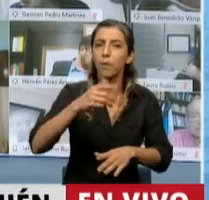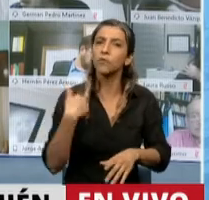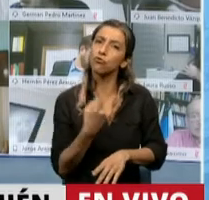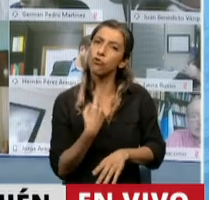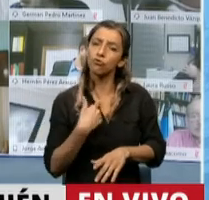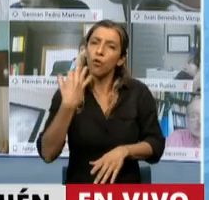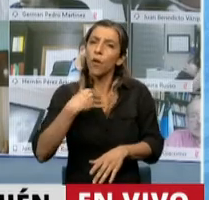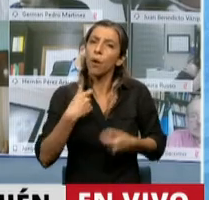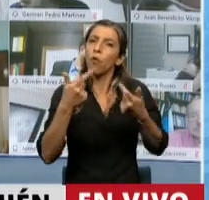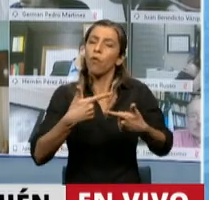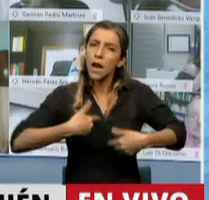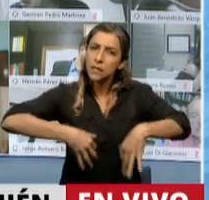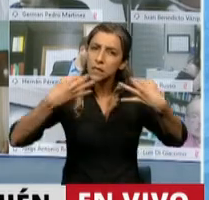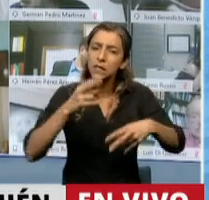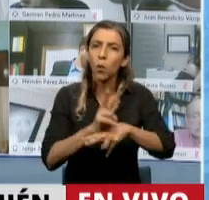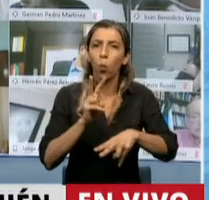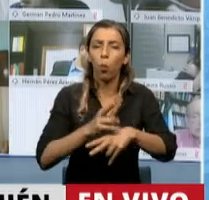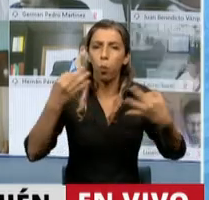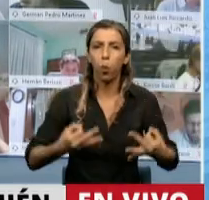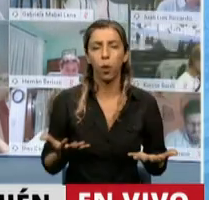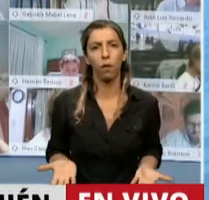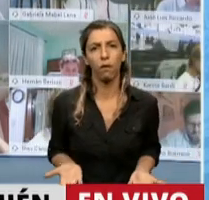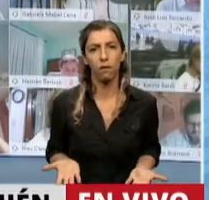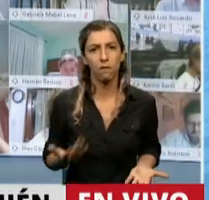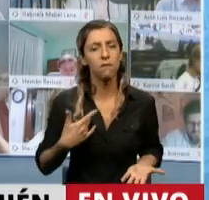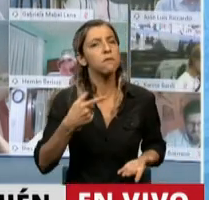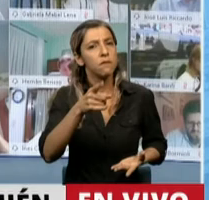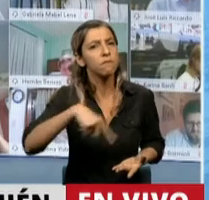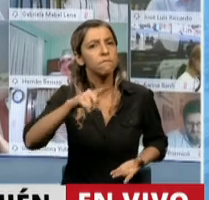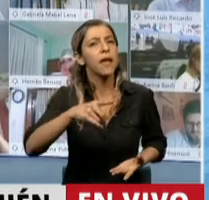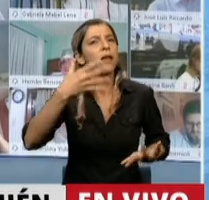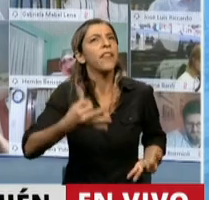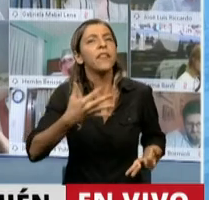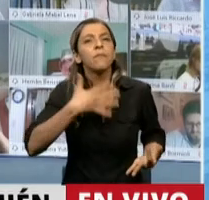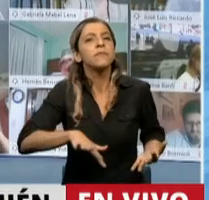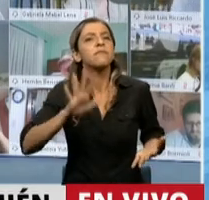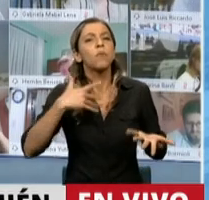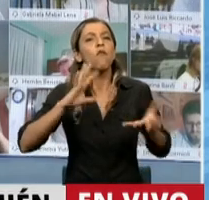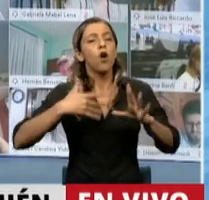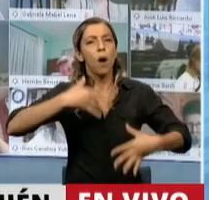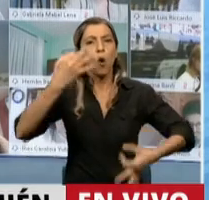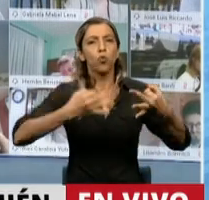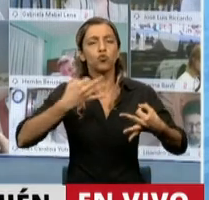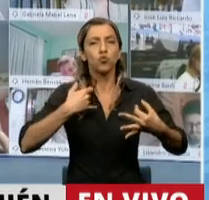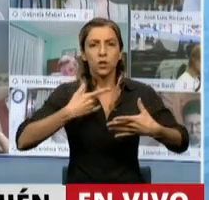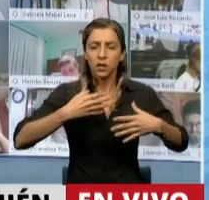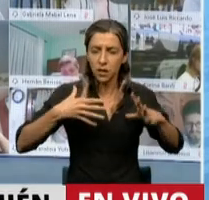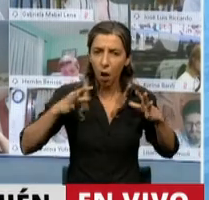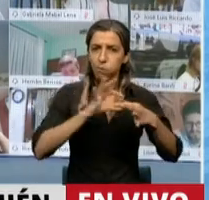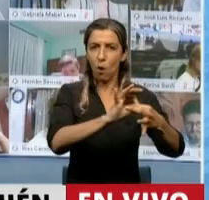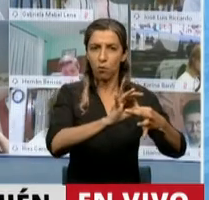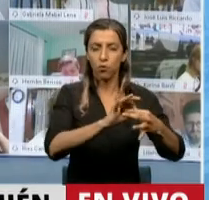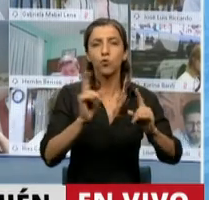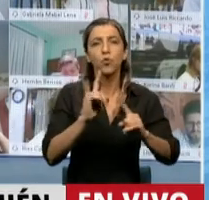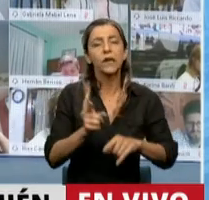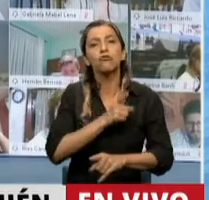certidumbre y seguridad jurídica. En este contexto de globalización no es atacando al capital como se